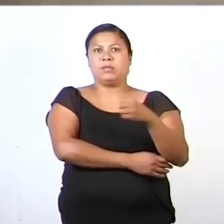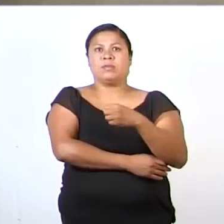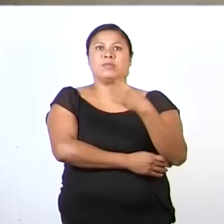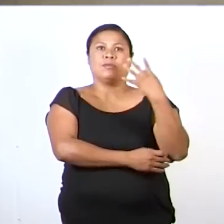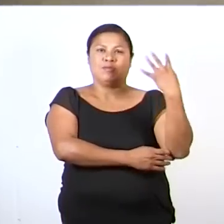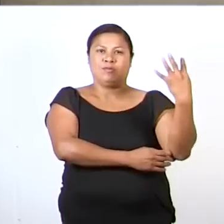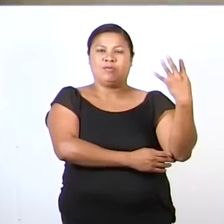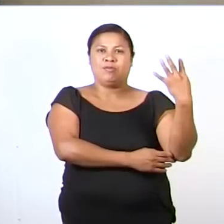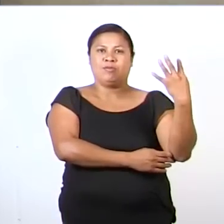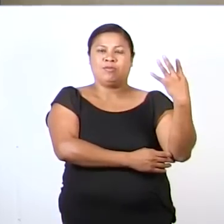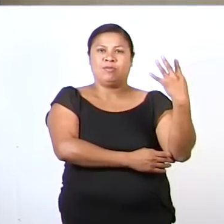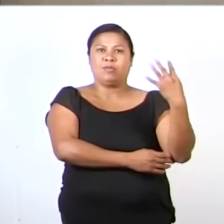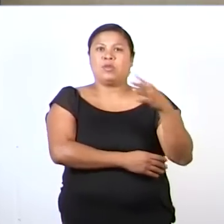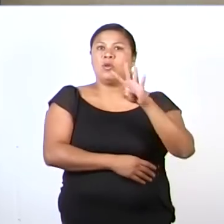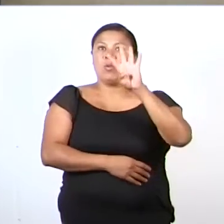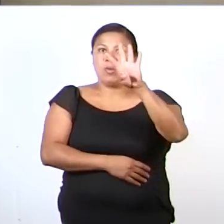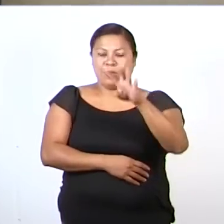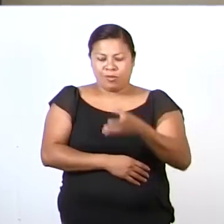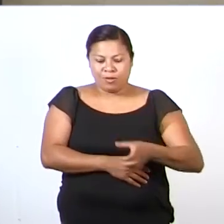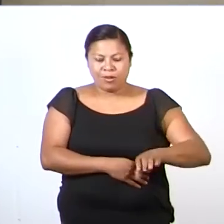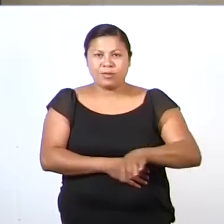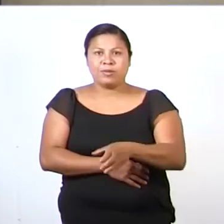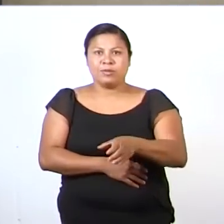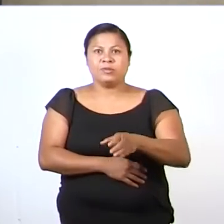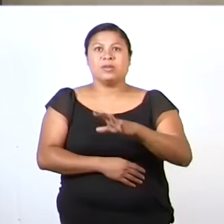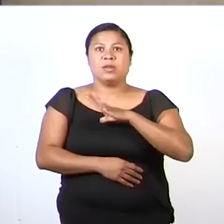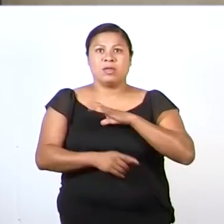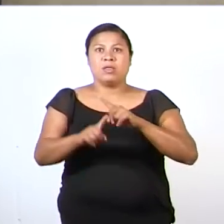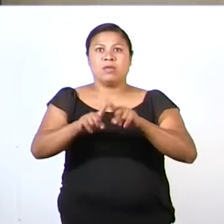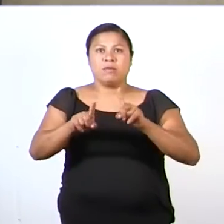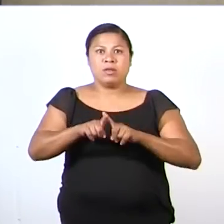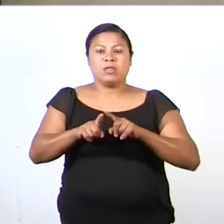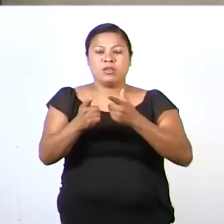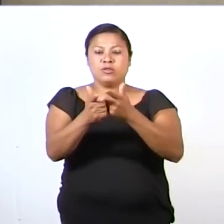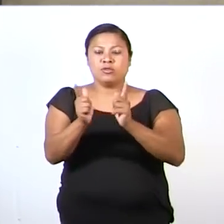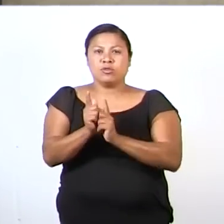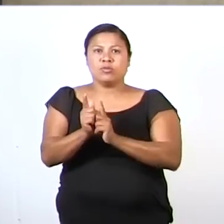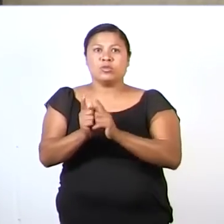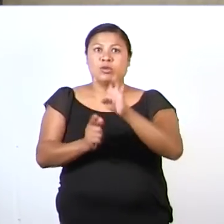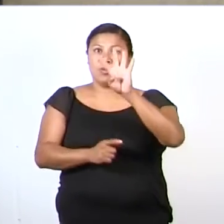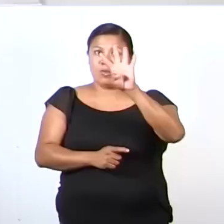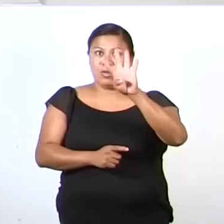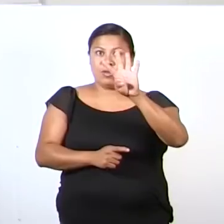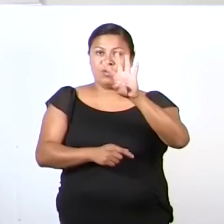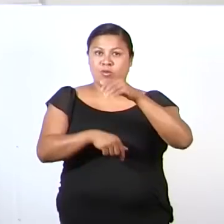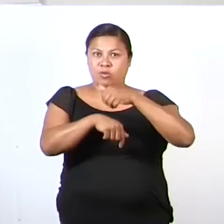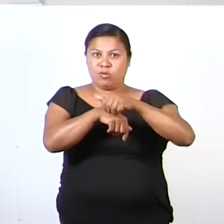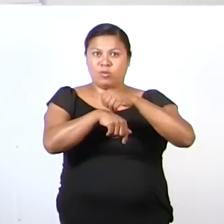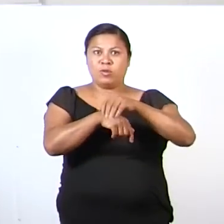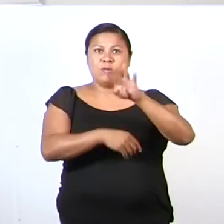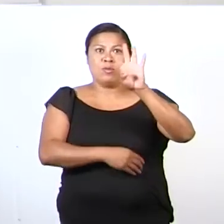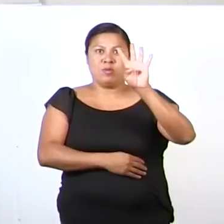cuatro. Cuatro carritos. Y formamos una colección de cuatro elementos.